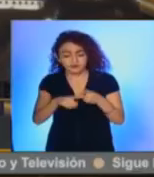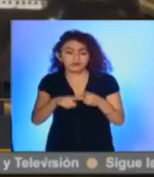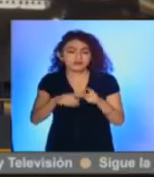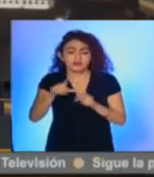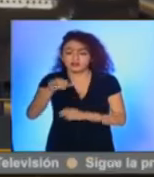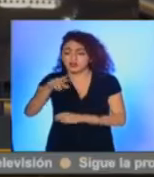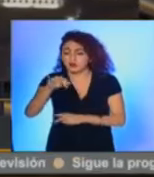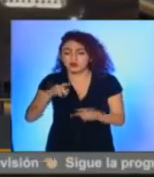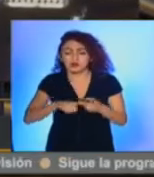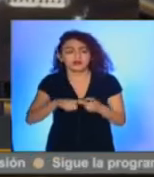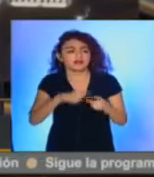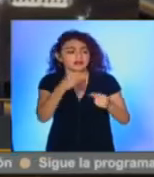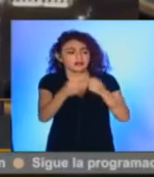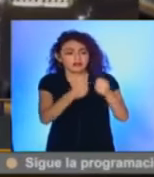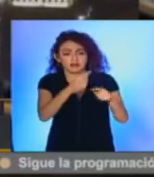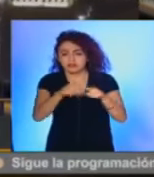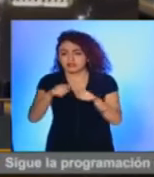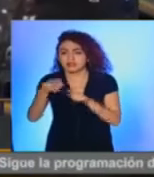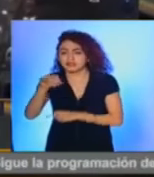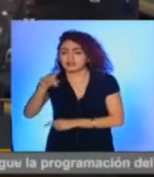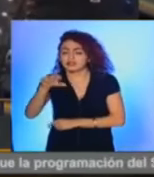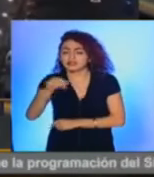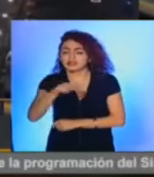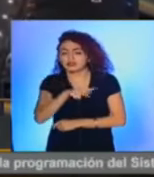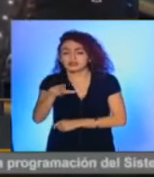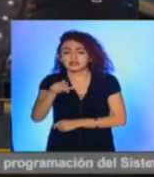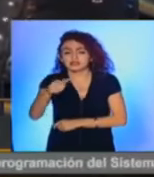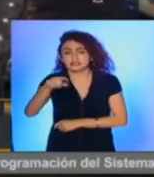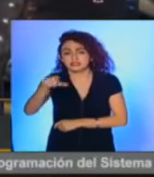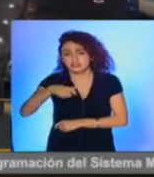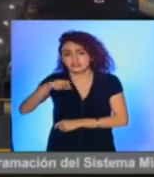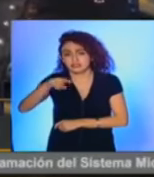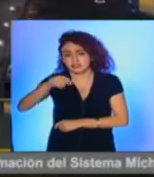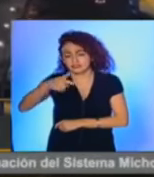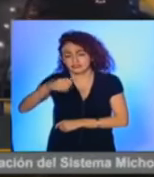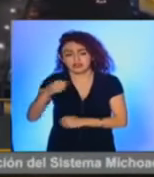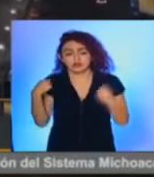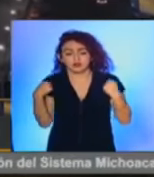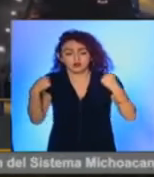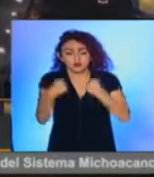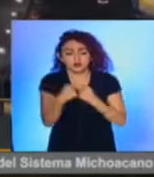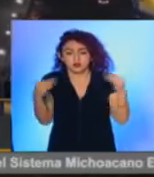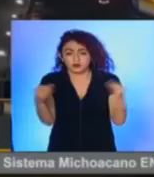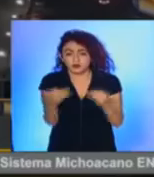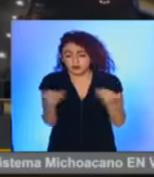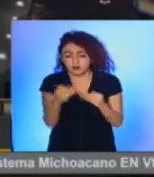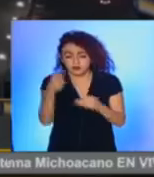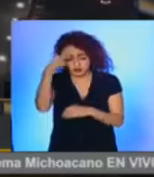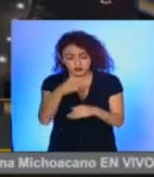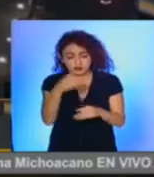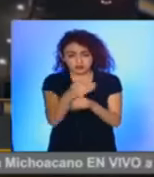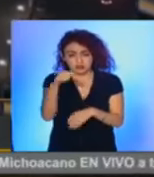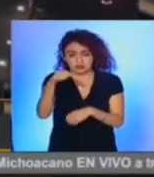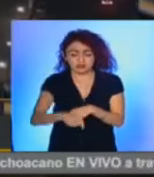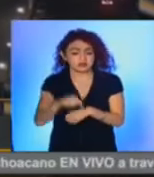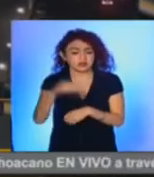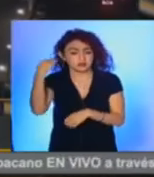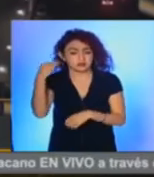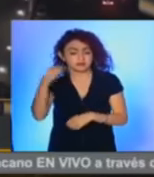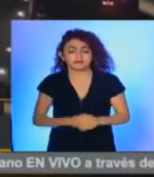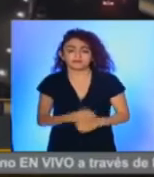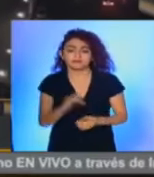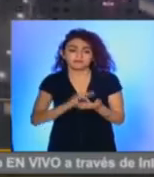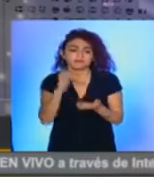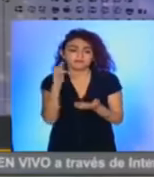pasando por los centros comerciales y con dirección hacia Shangari. Mi querido Erick, abrigarse frío en este momento aquí en la capital Michoacana.